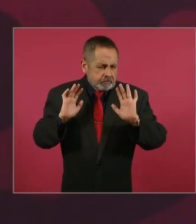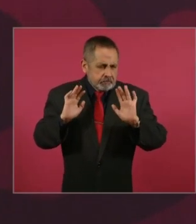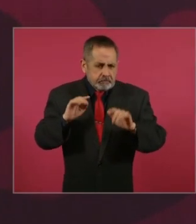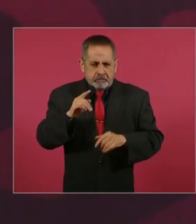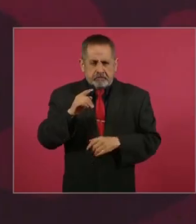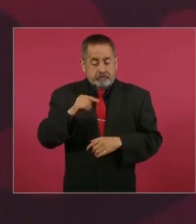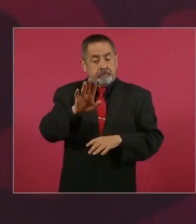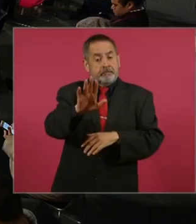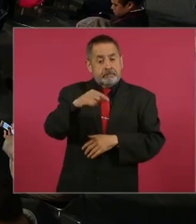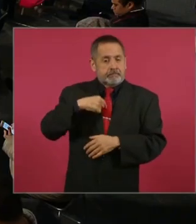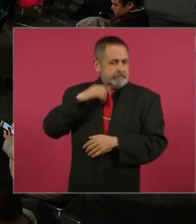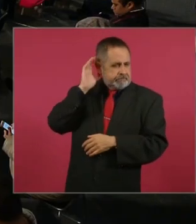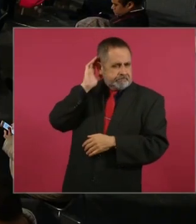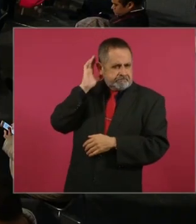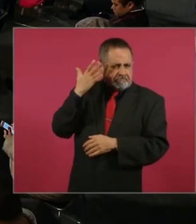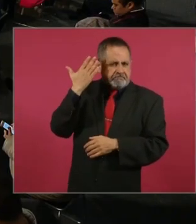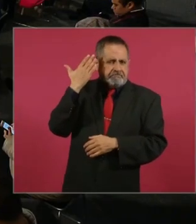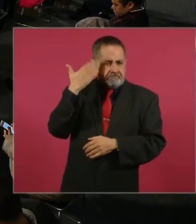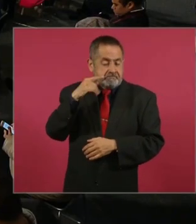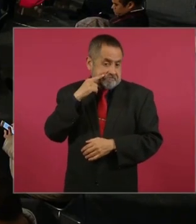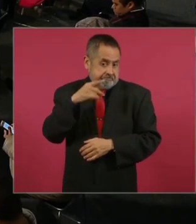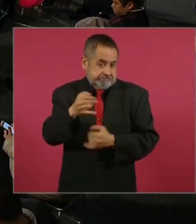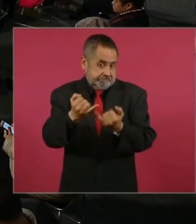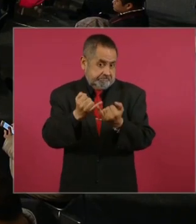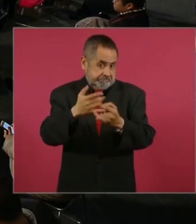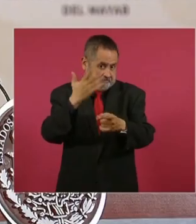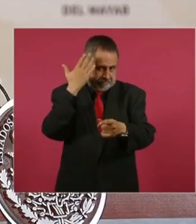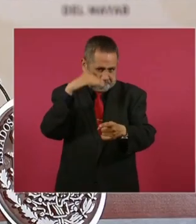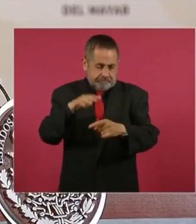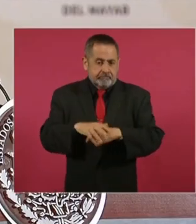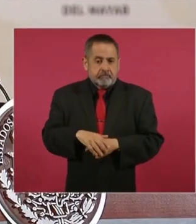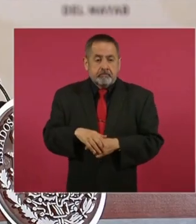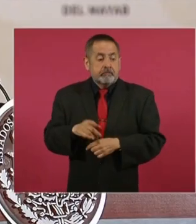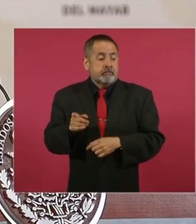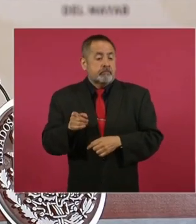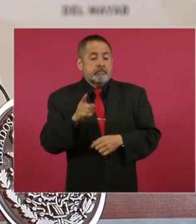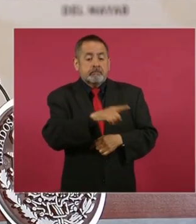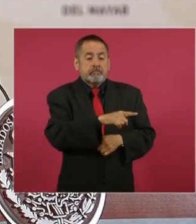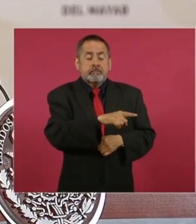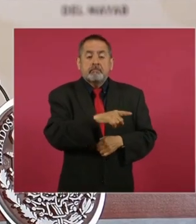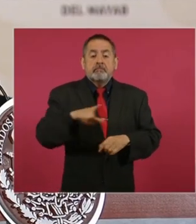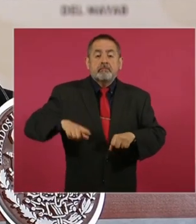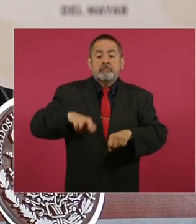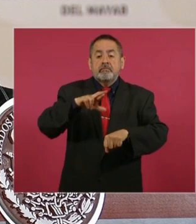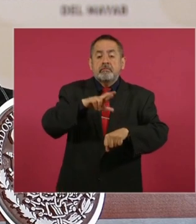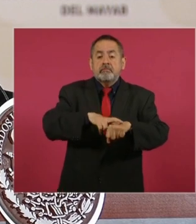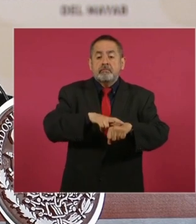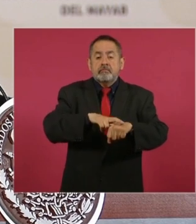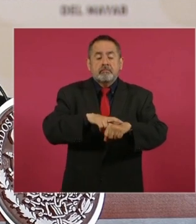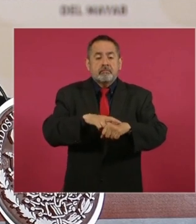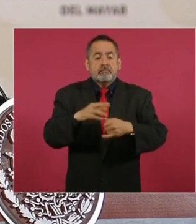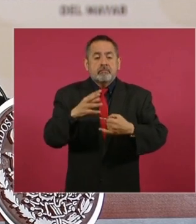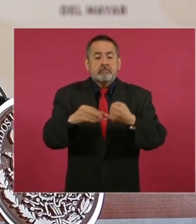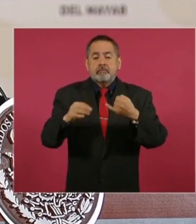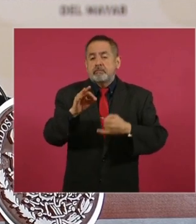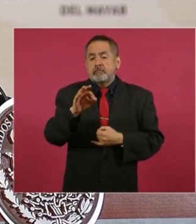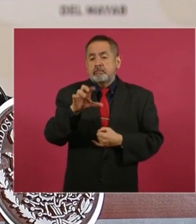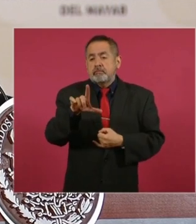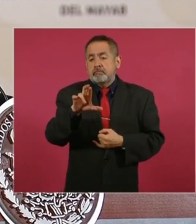igual que ustedes, es que ya declinó el gobernador de Florida,